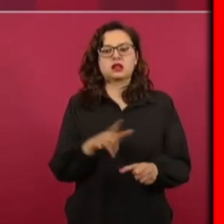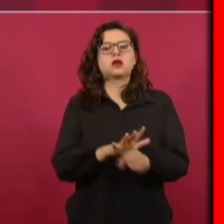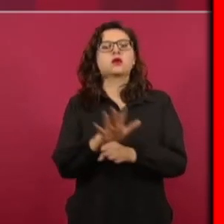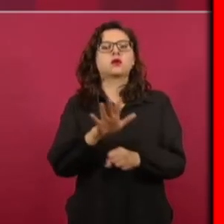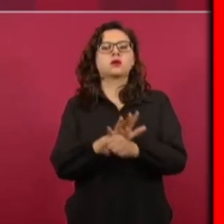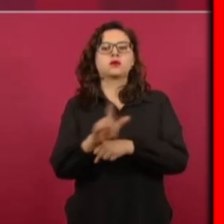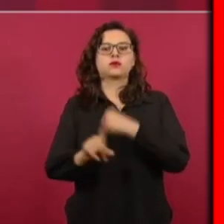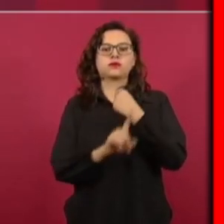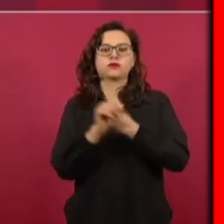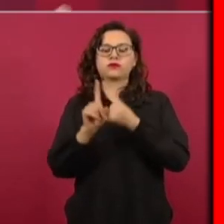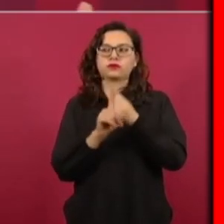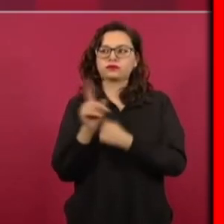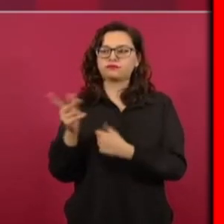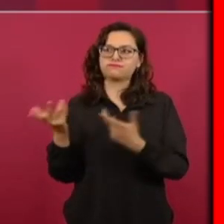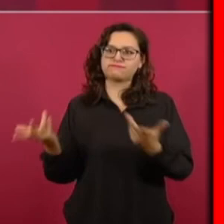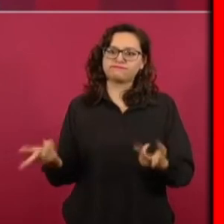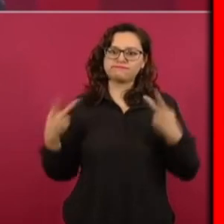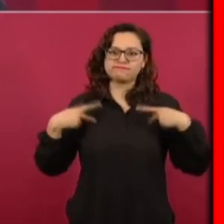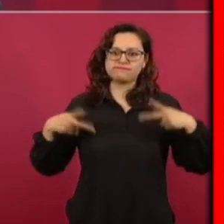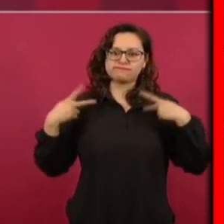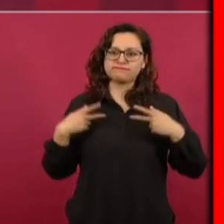las visitas